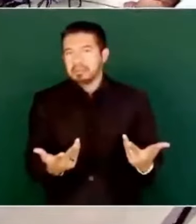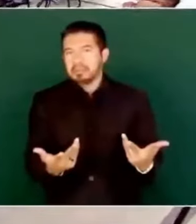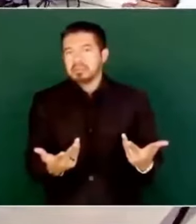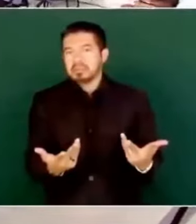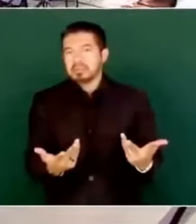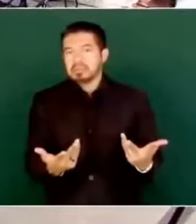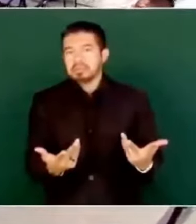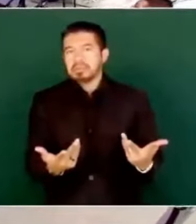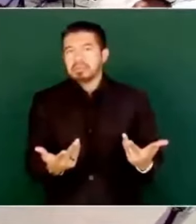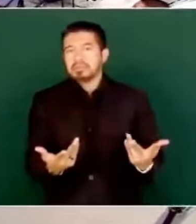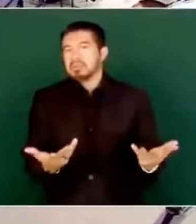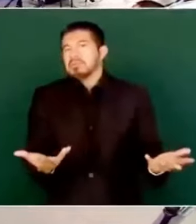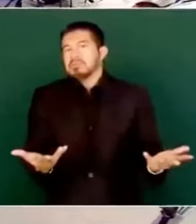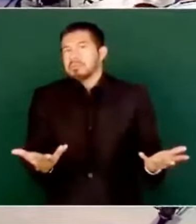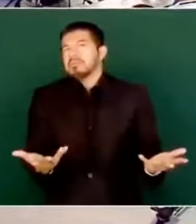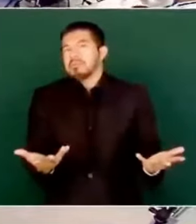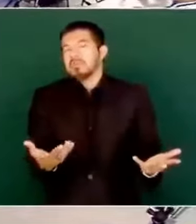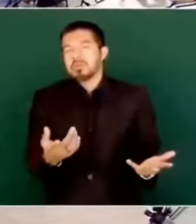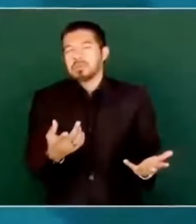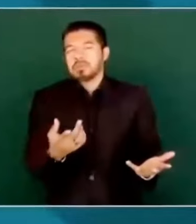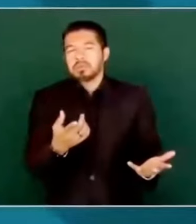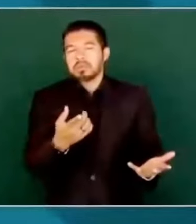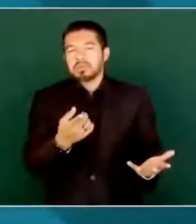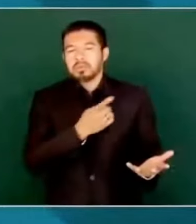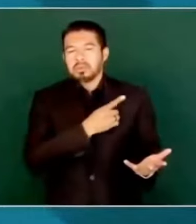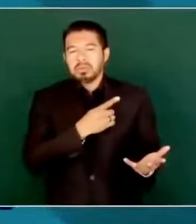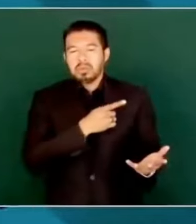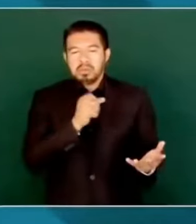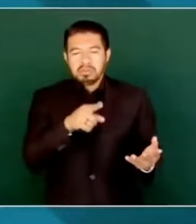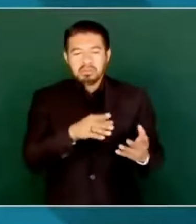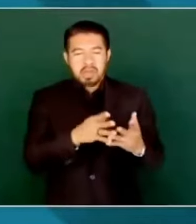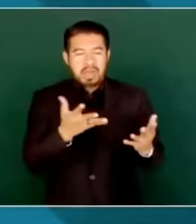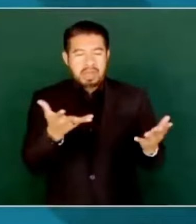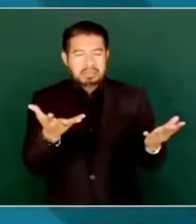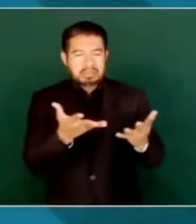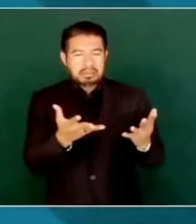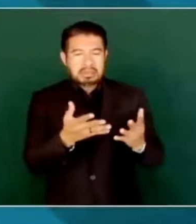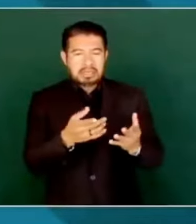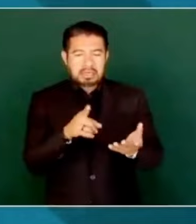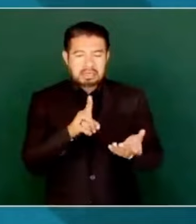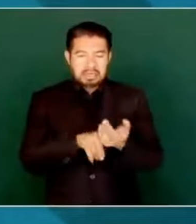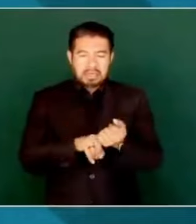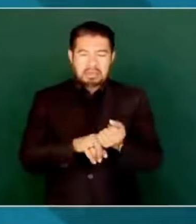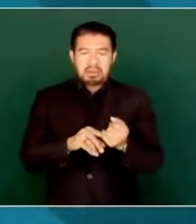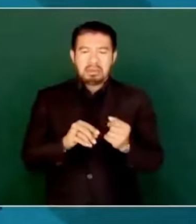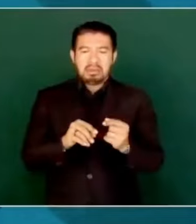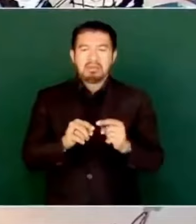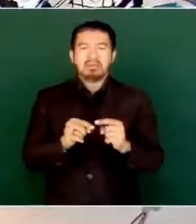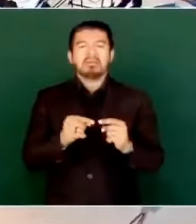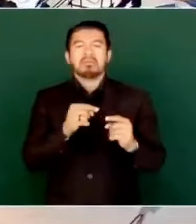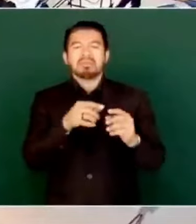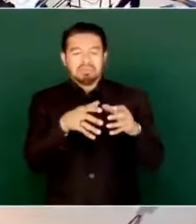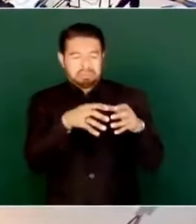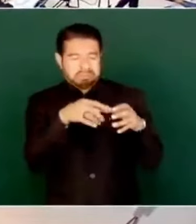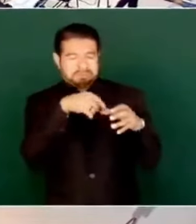sólo esto, esta labor de zapa que se están llevando a cabo